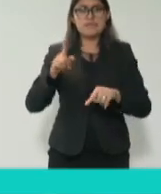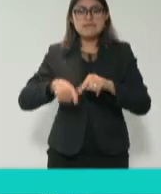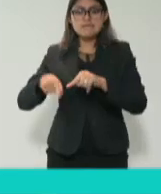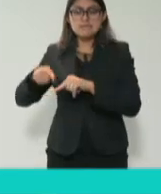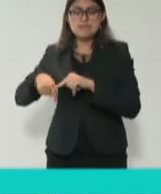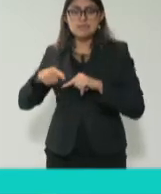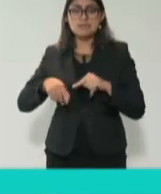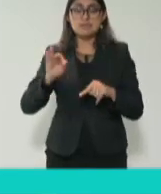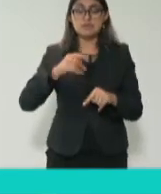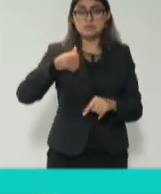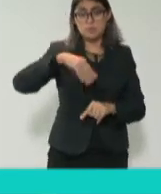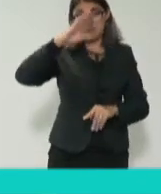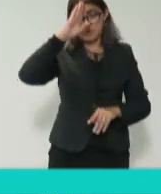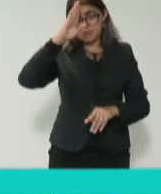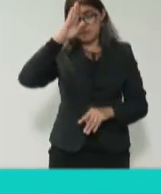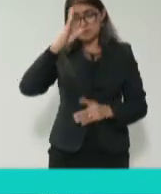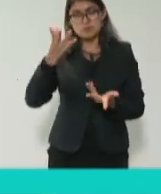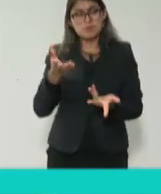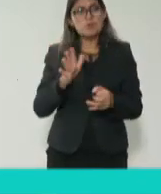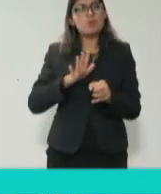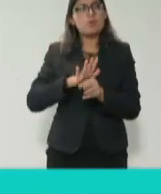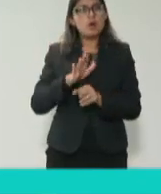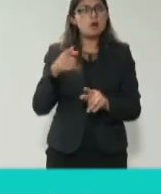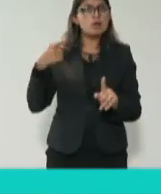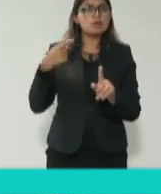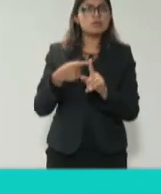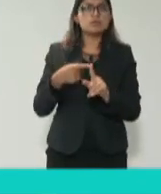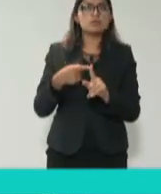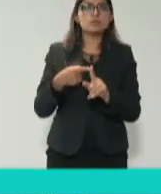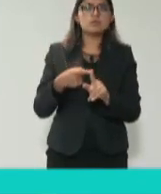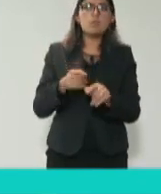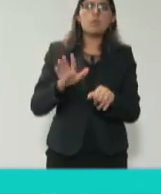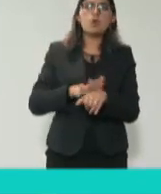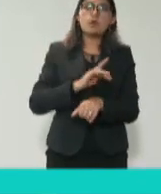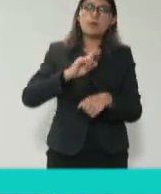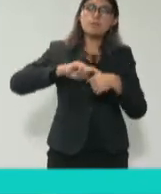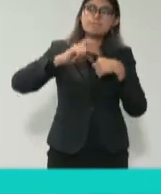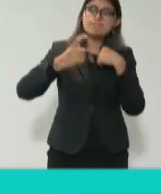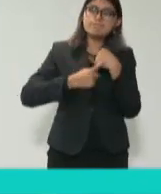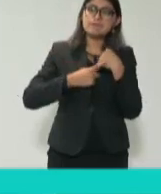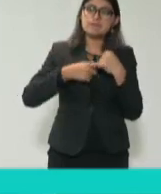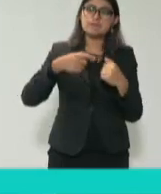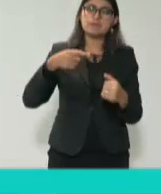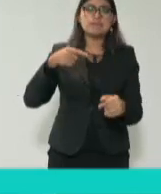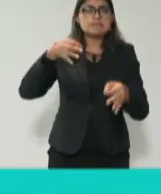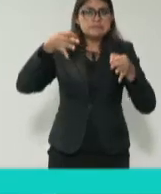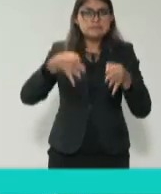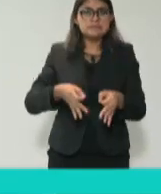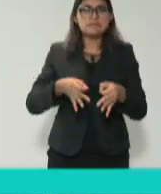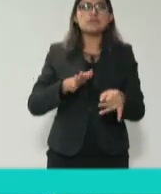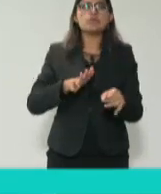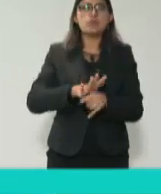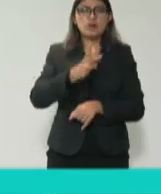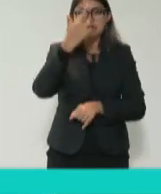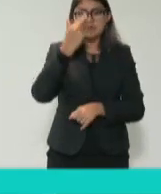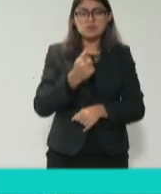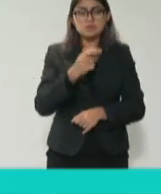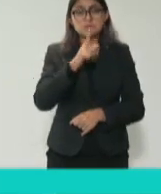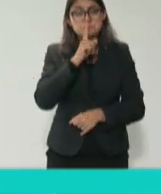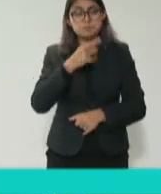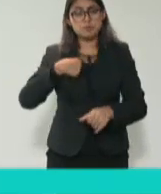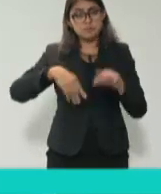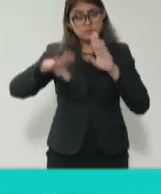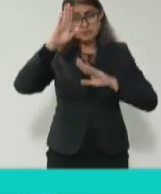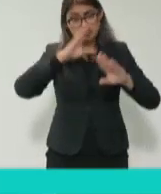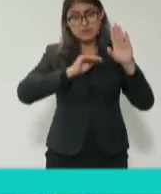yo pienso, les reitero, que todo esto es el origen, vamos a seguir trabajando en construir por acá arriba una nave muy buena,